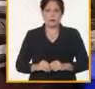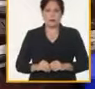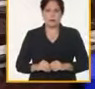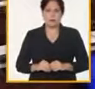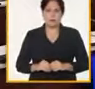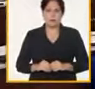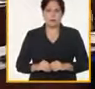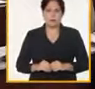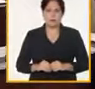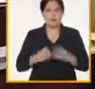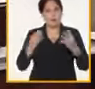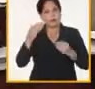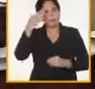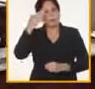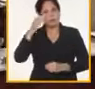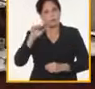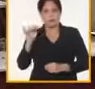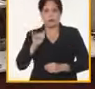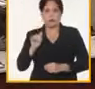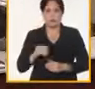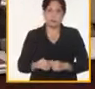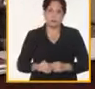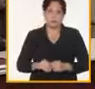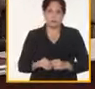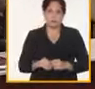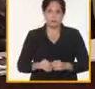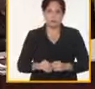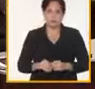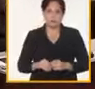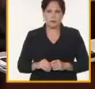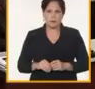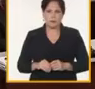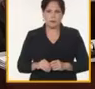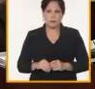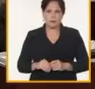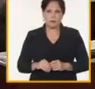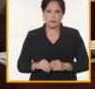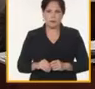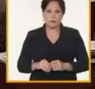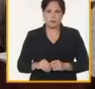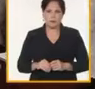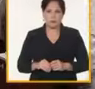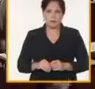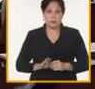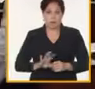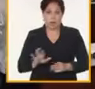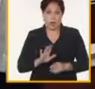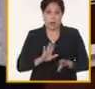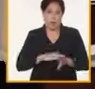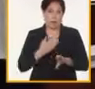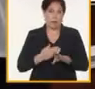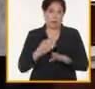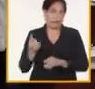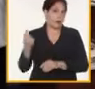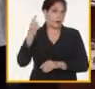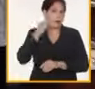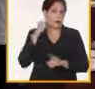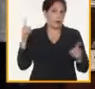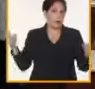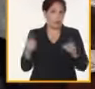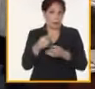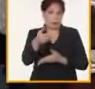Muchas gracias, Montiagudo. Y después de haber escuchado la síntesis del informe,